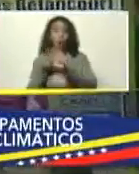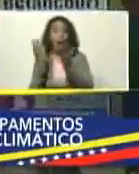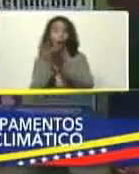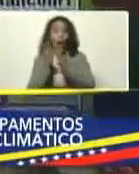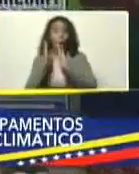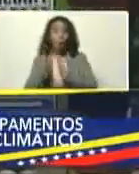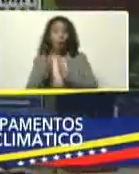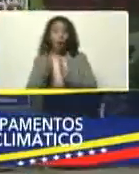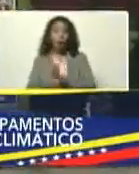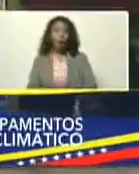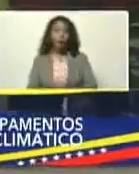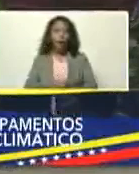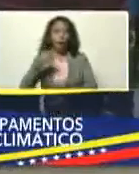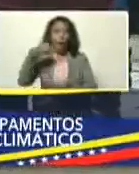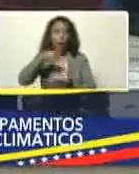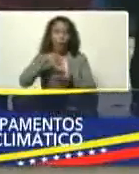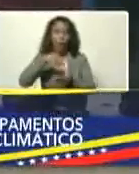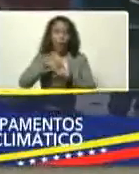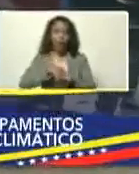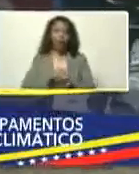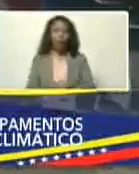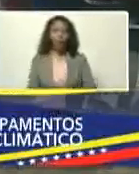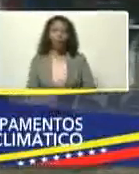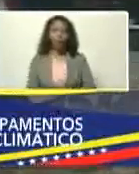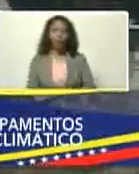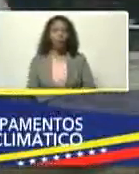Agustín Armario, de acá de Carabobo, Puerto Cabello,